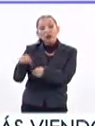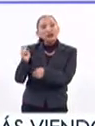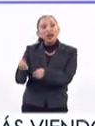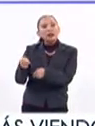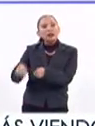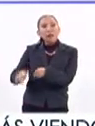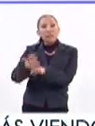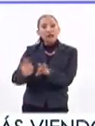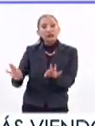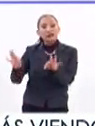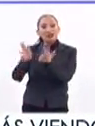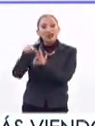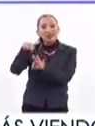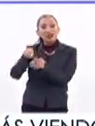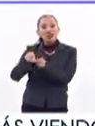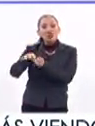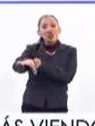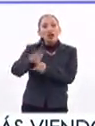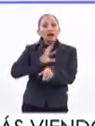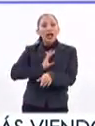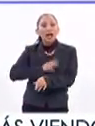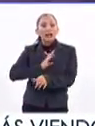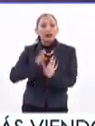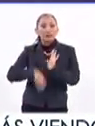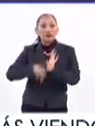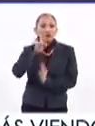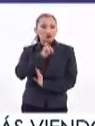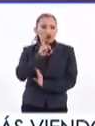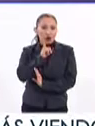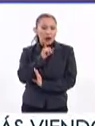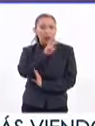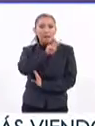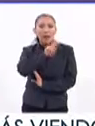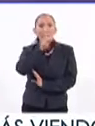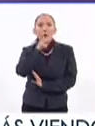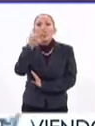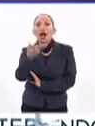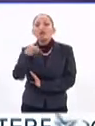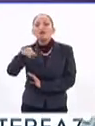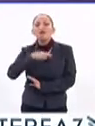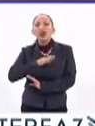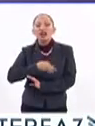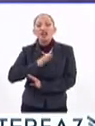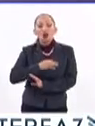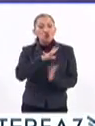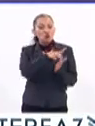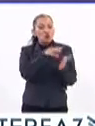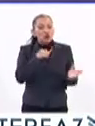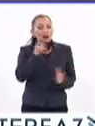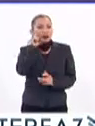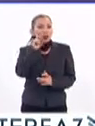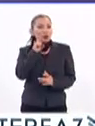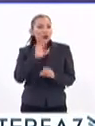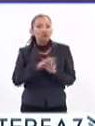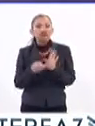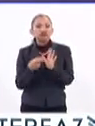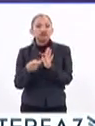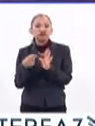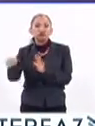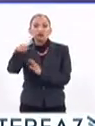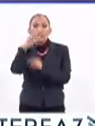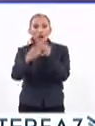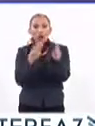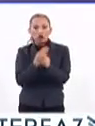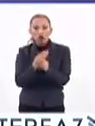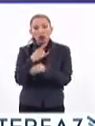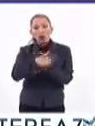representan la principal causa del cáncer cervicouterino. El BPH es la infección de transmisión sexual más común en el mundo,